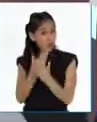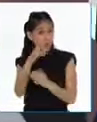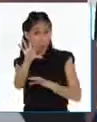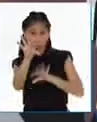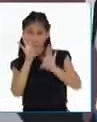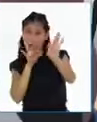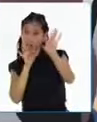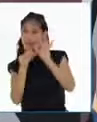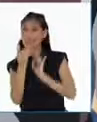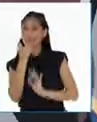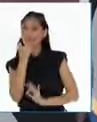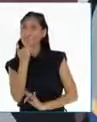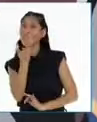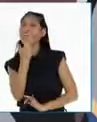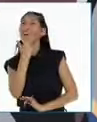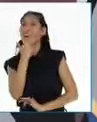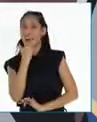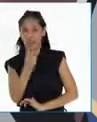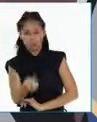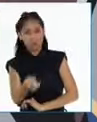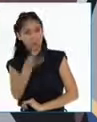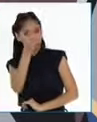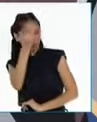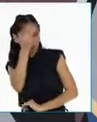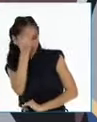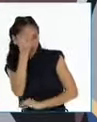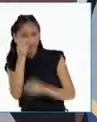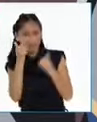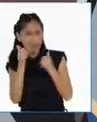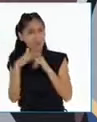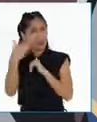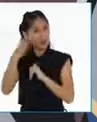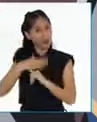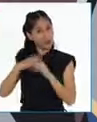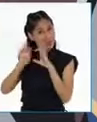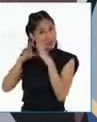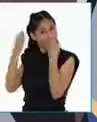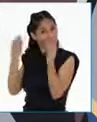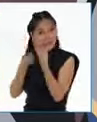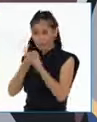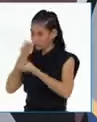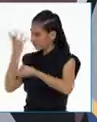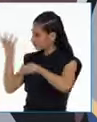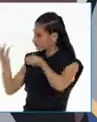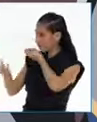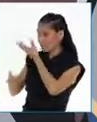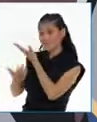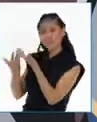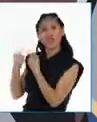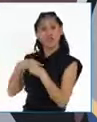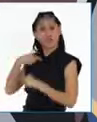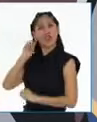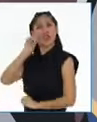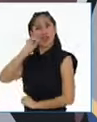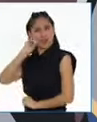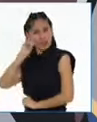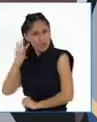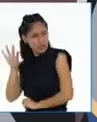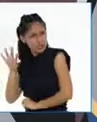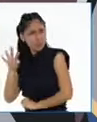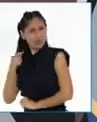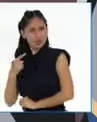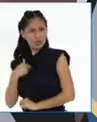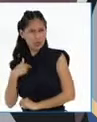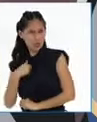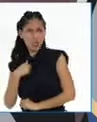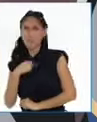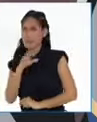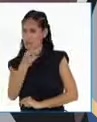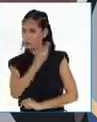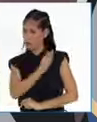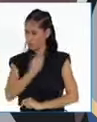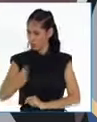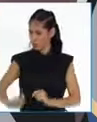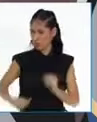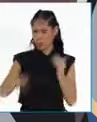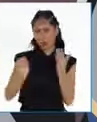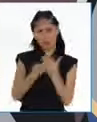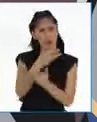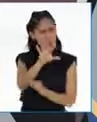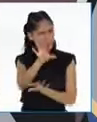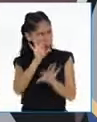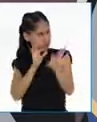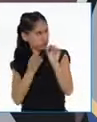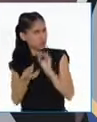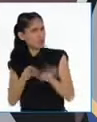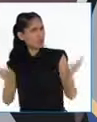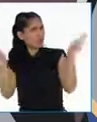sobre esto con mi familia. Y lo que más me gusta es que puedo decirles por qué es importante para mí. Quisiera que escuchen mis sugerencias.